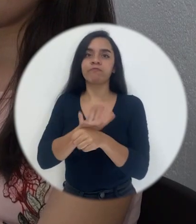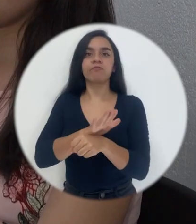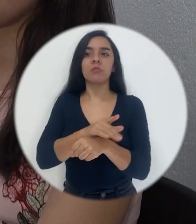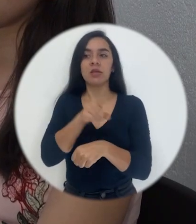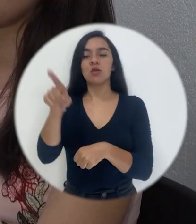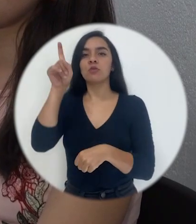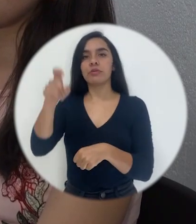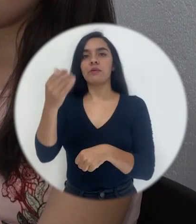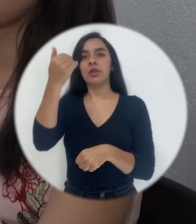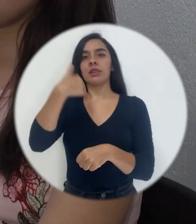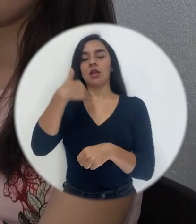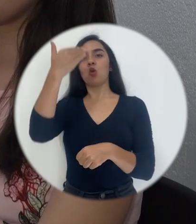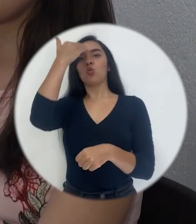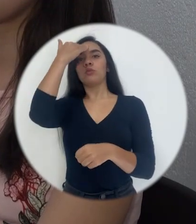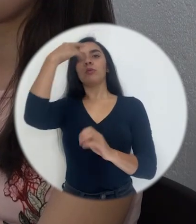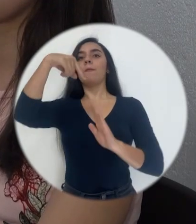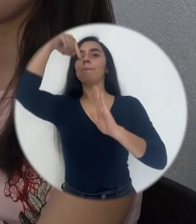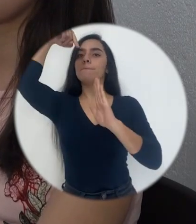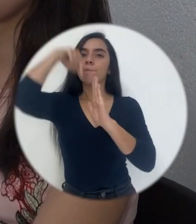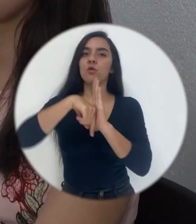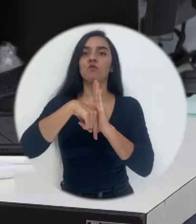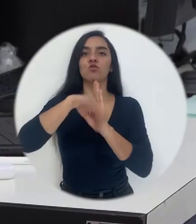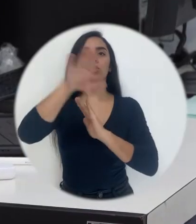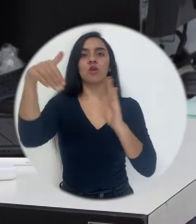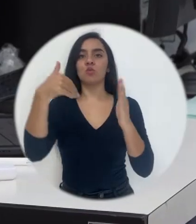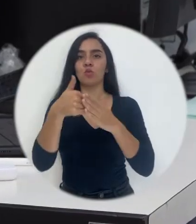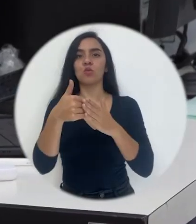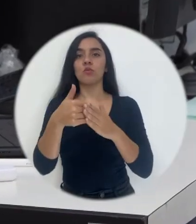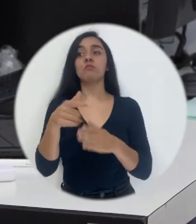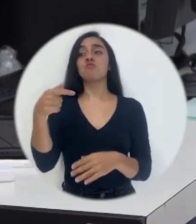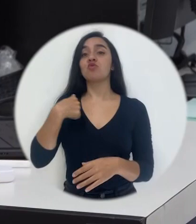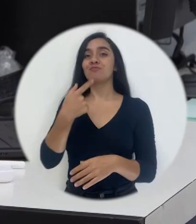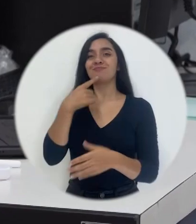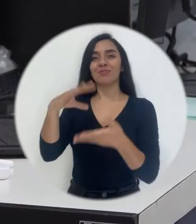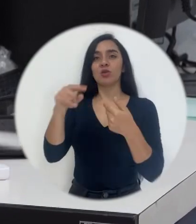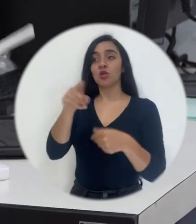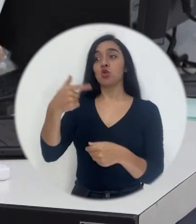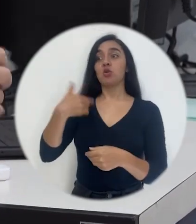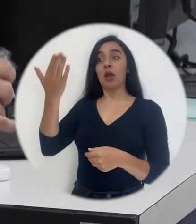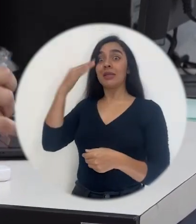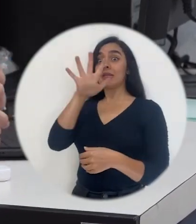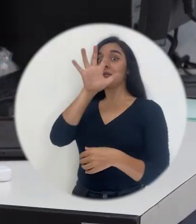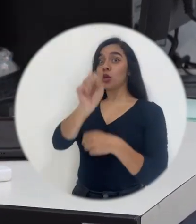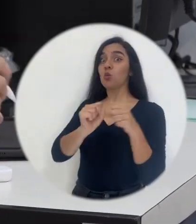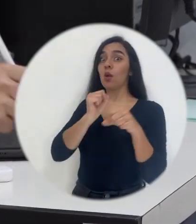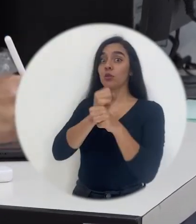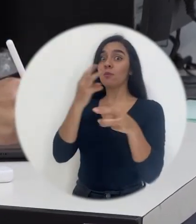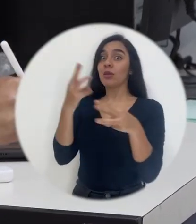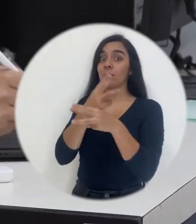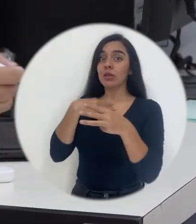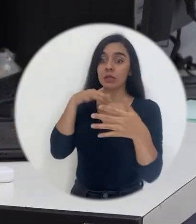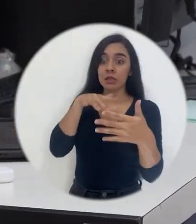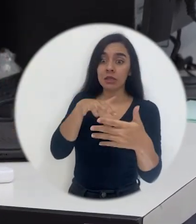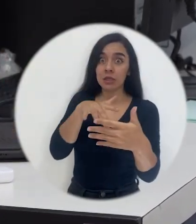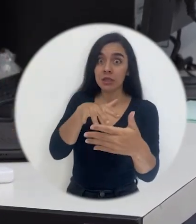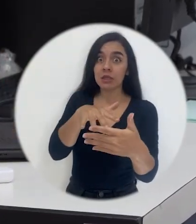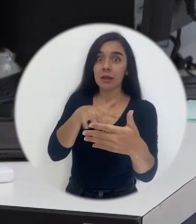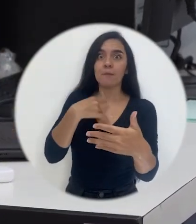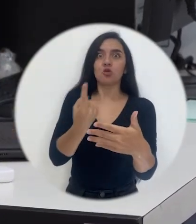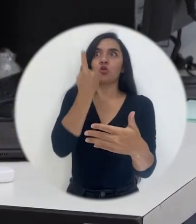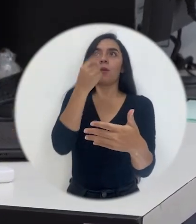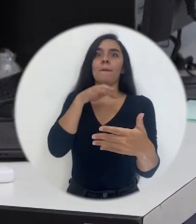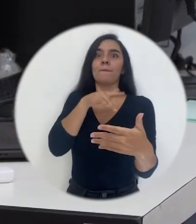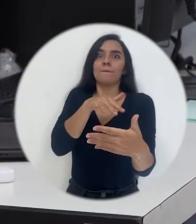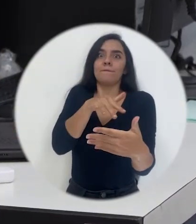profundo de esos conocimientos. Yo les digo, yo estuve cinco años estudiando mate, pero yo solo estudiaba mate. A cambio,